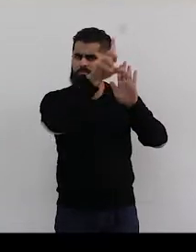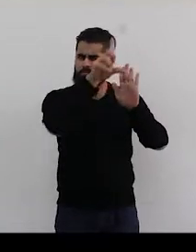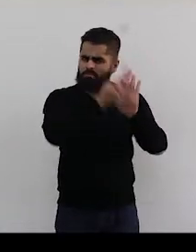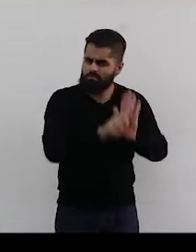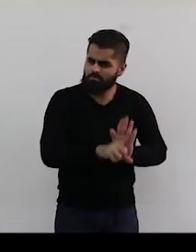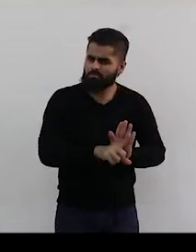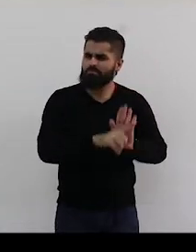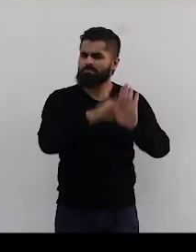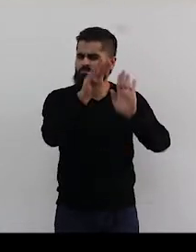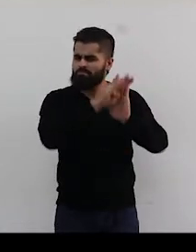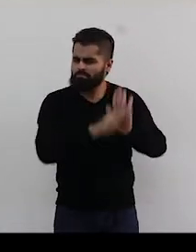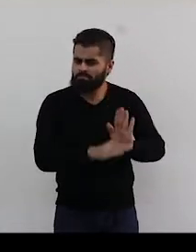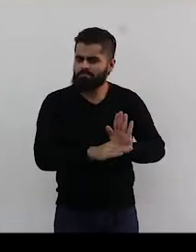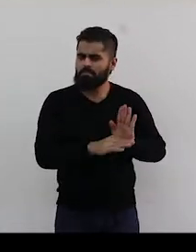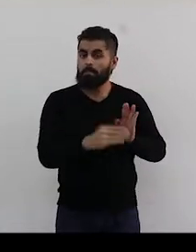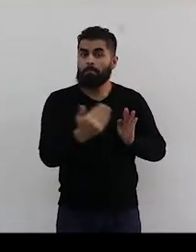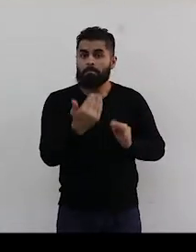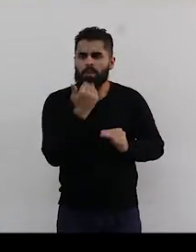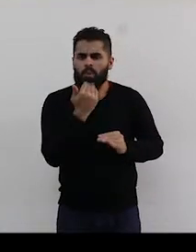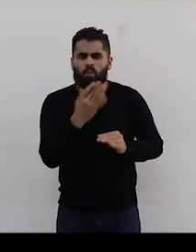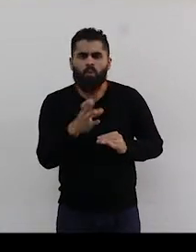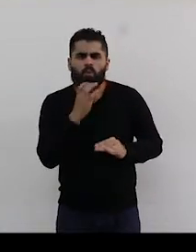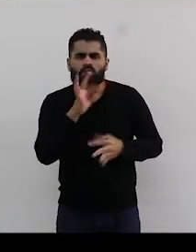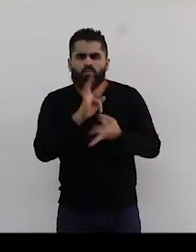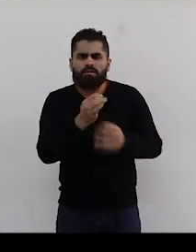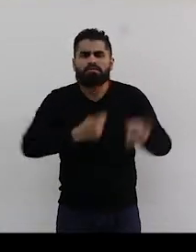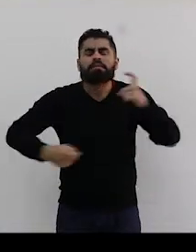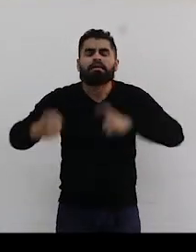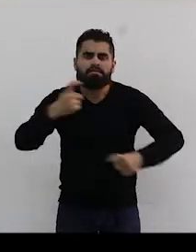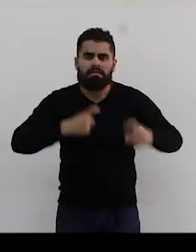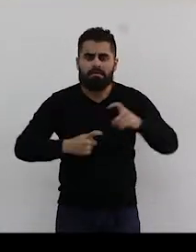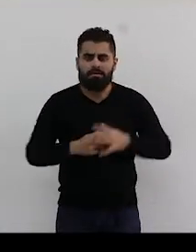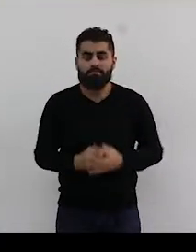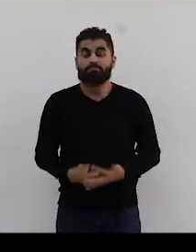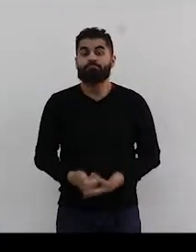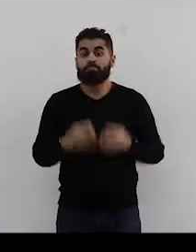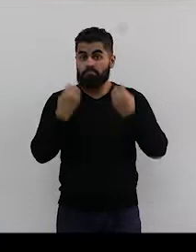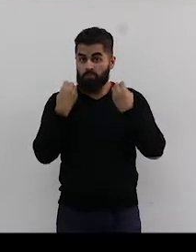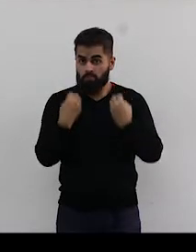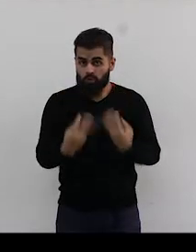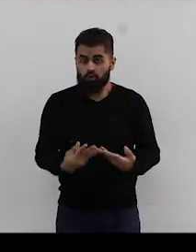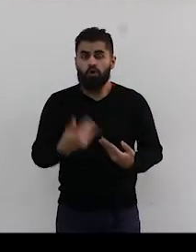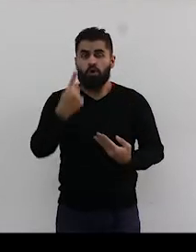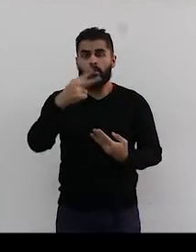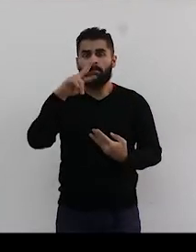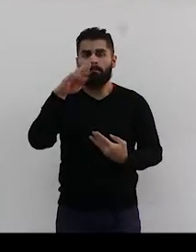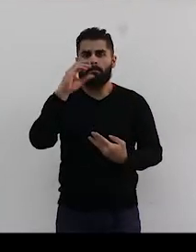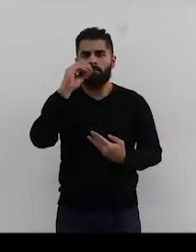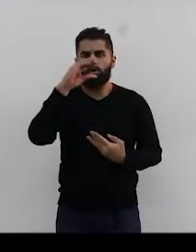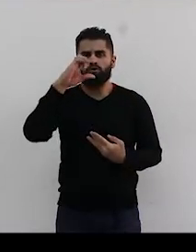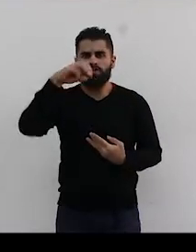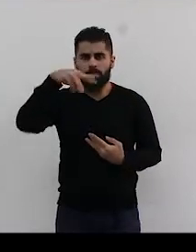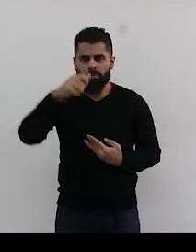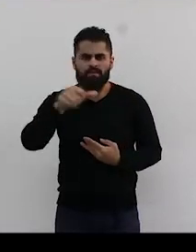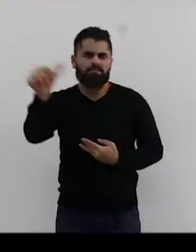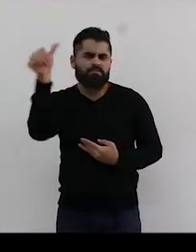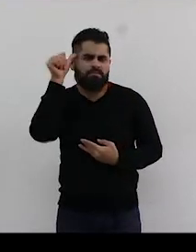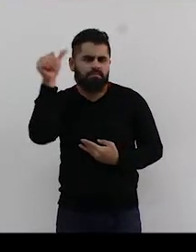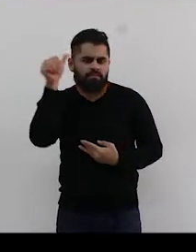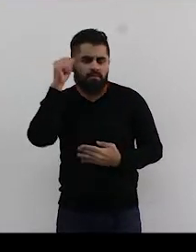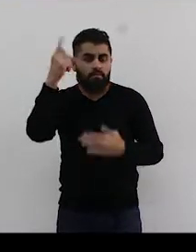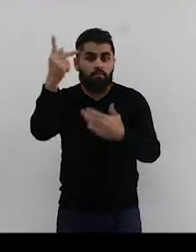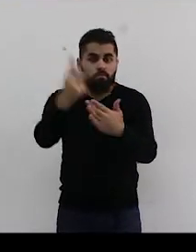conjunto de normativas que están vigentes, pero no tenemos las herramientas suficientes. Dentro del marco del programa de capacitación a